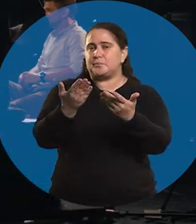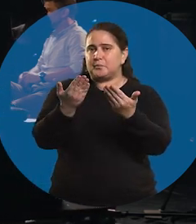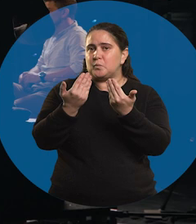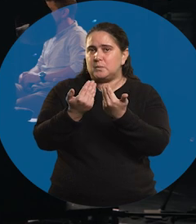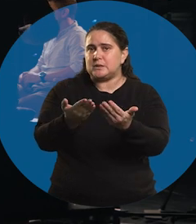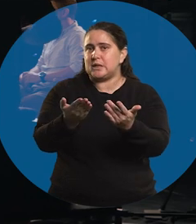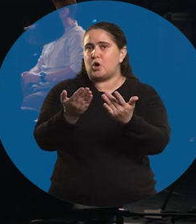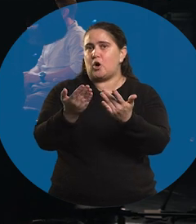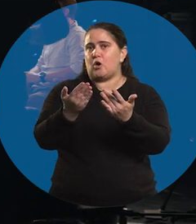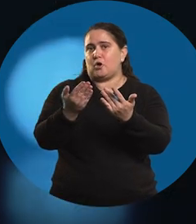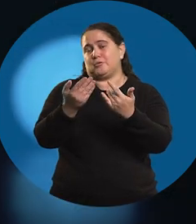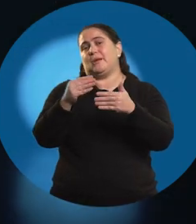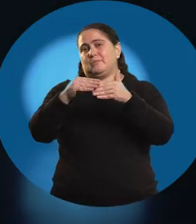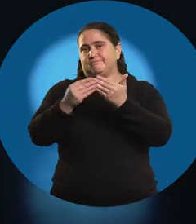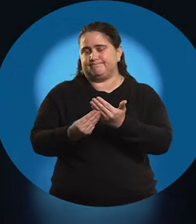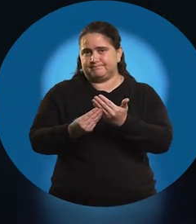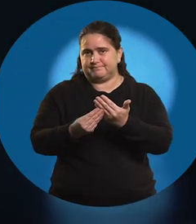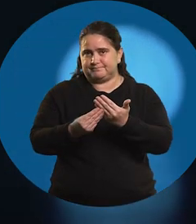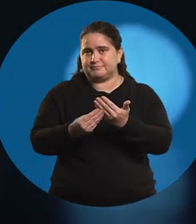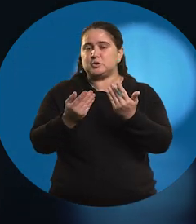el programa.